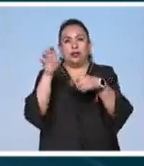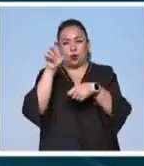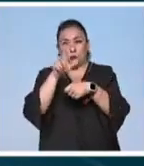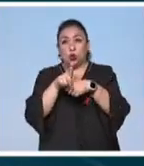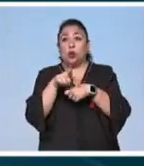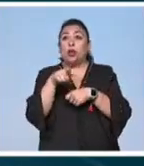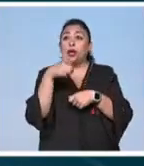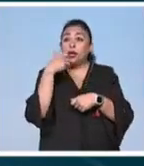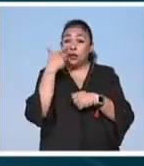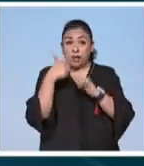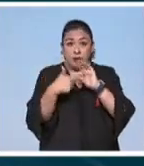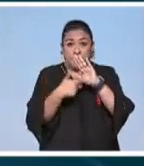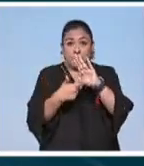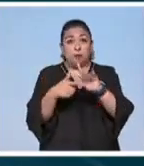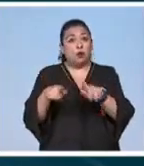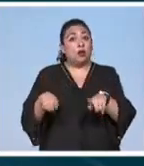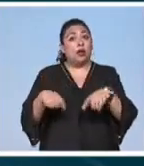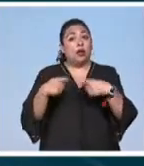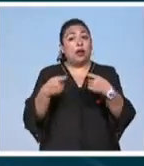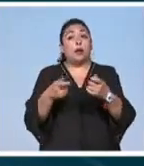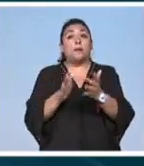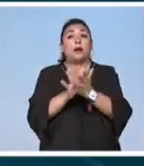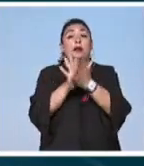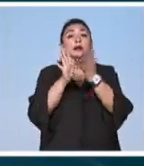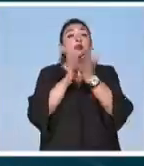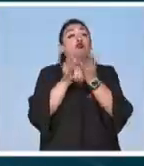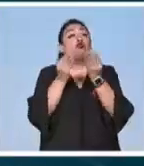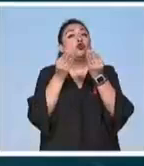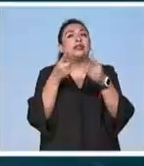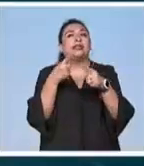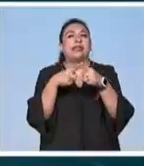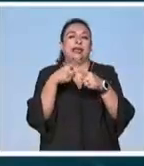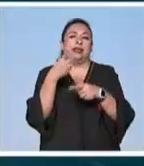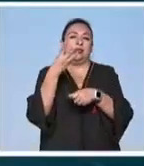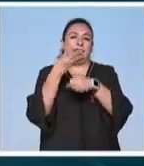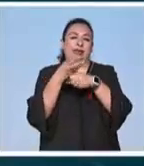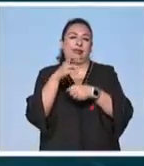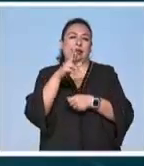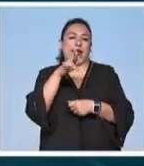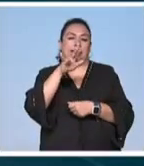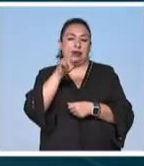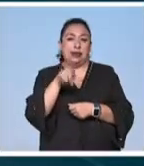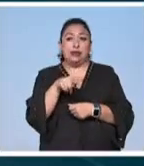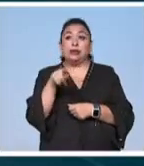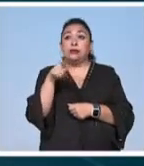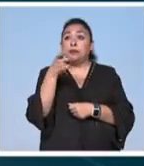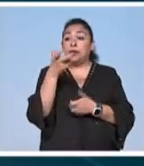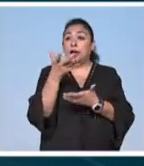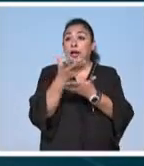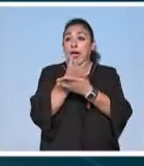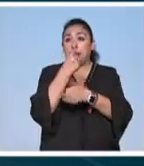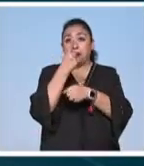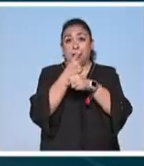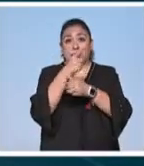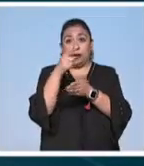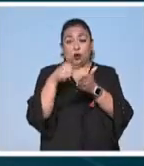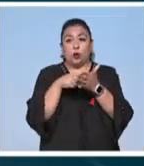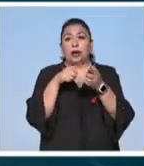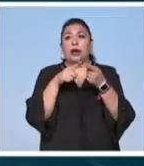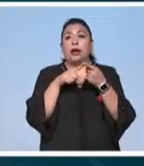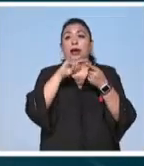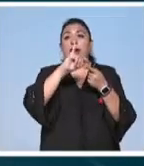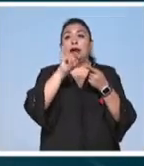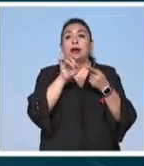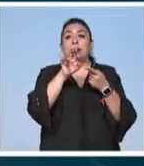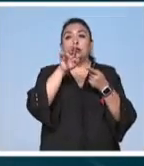con el que se buscó mostrar el legado la presencia y los aportes de la llamada tercera raíz la pieza ganadora del primer lugar fue para